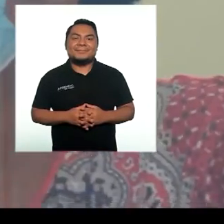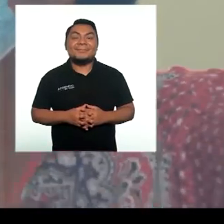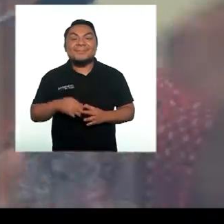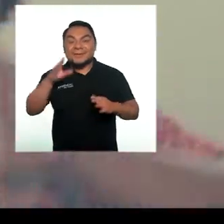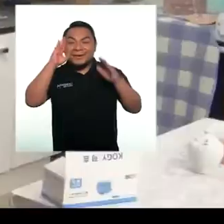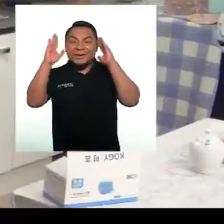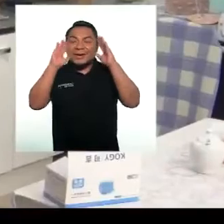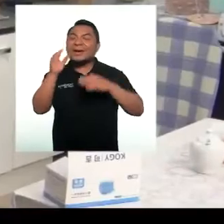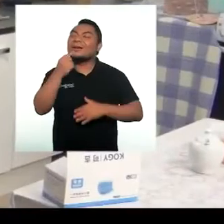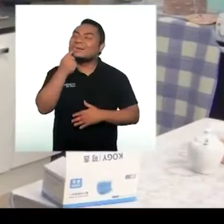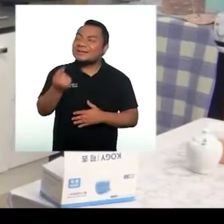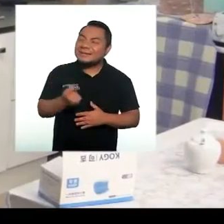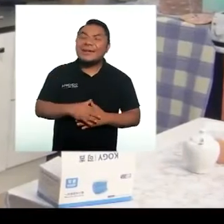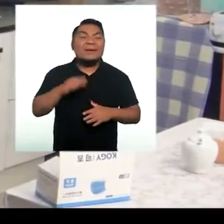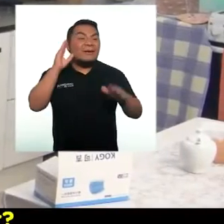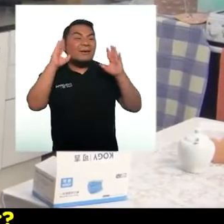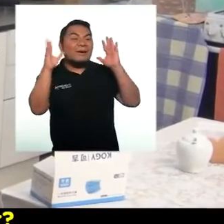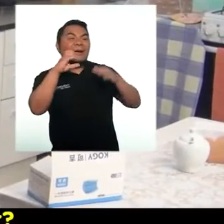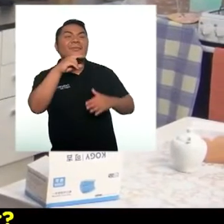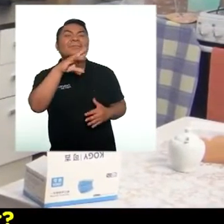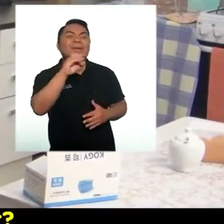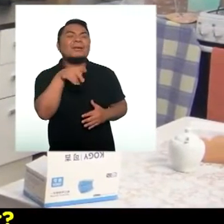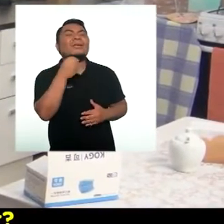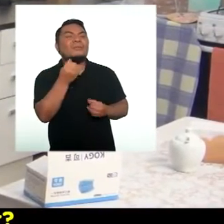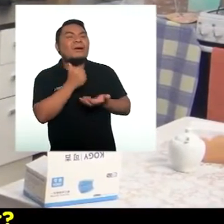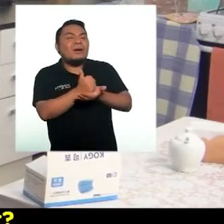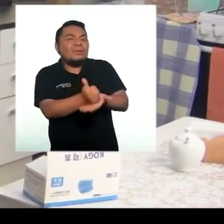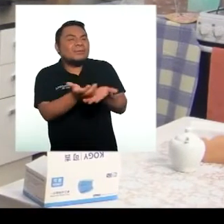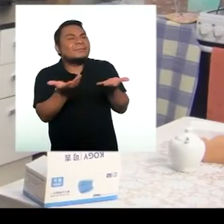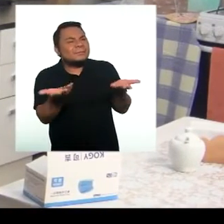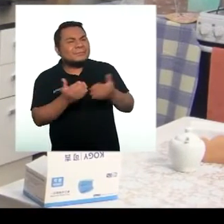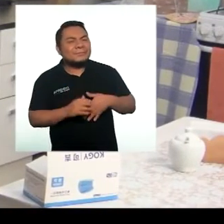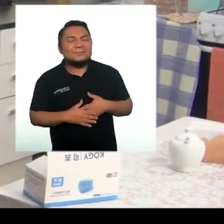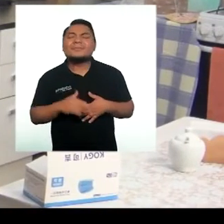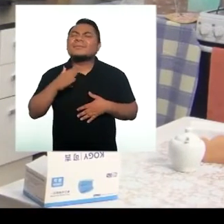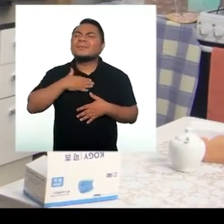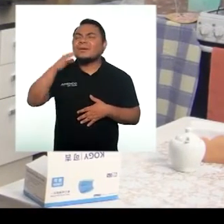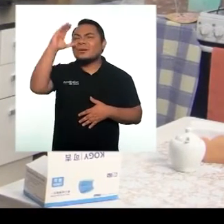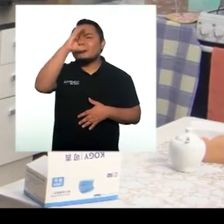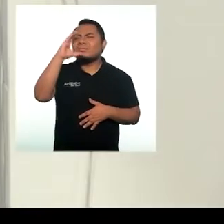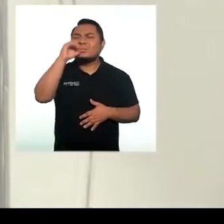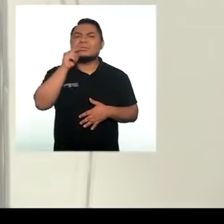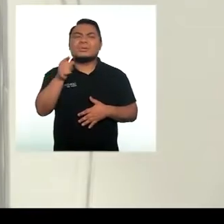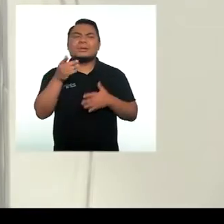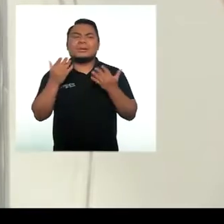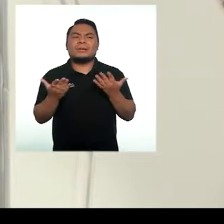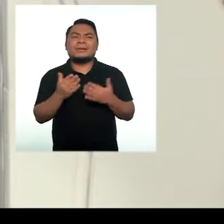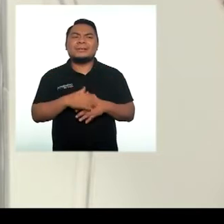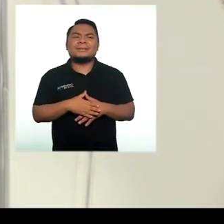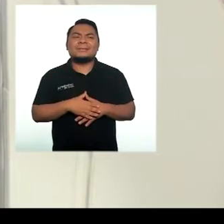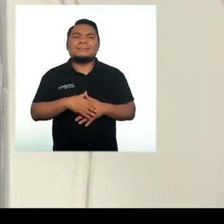Hola señorita, ¿cómo estás? Hola Pedrito, ¿en qué te puedo ayudar? Señorito, estoy buscando estos